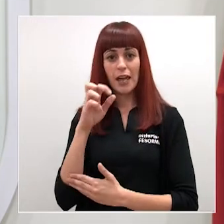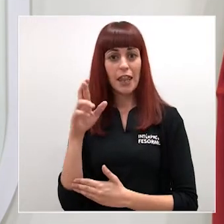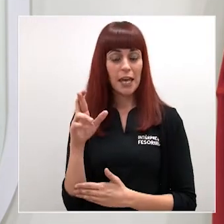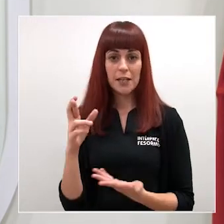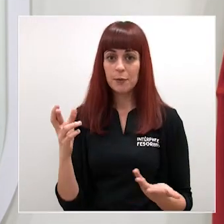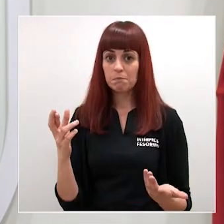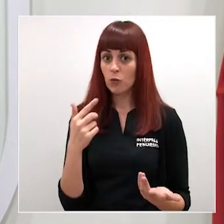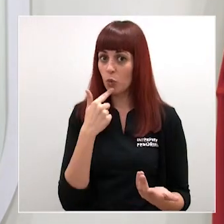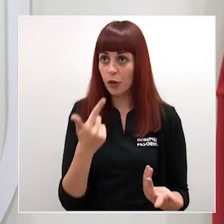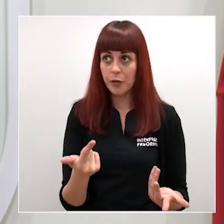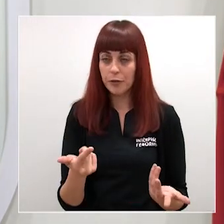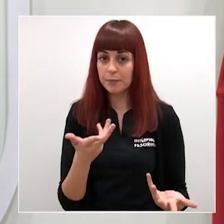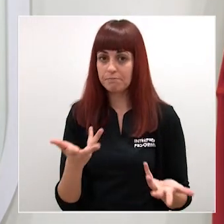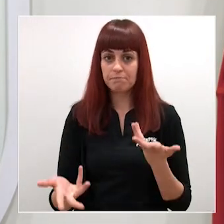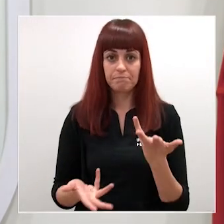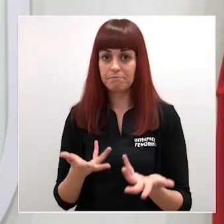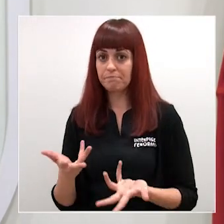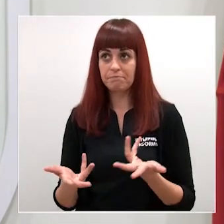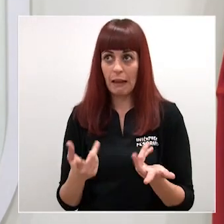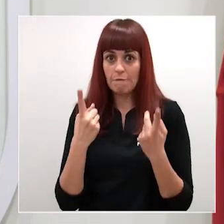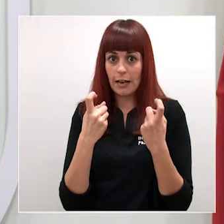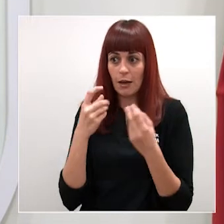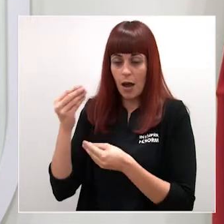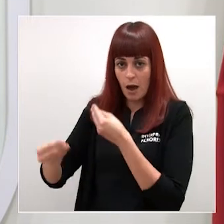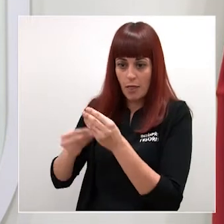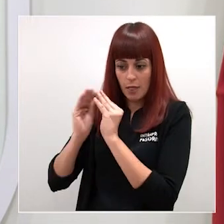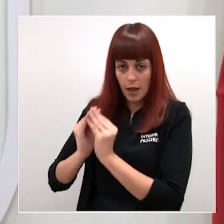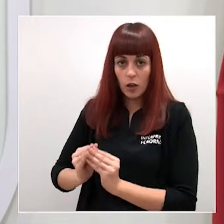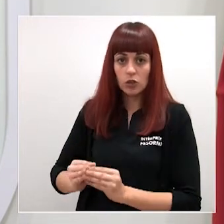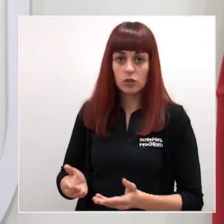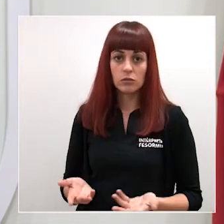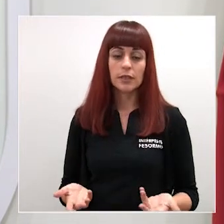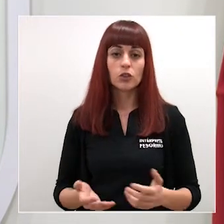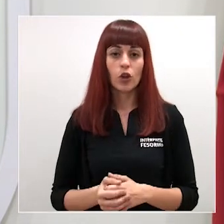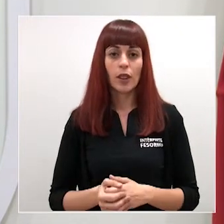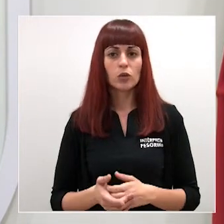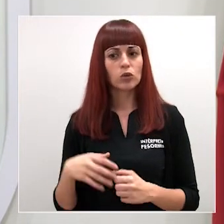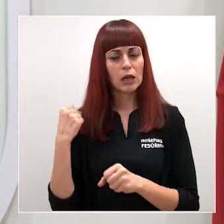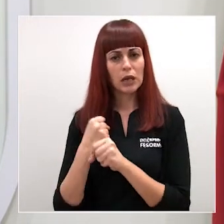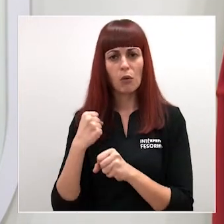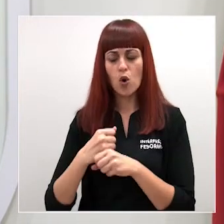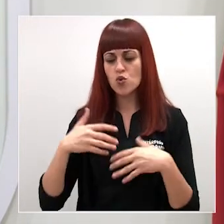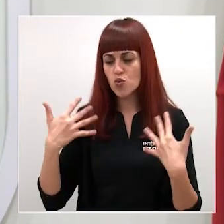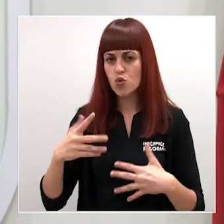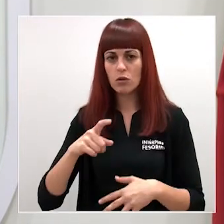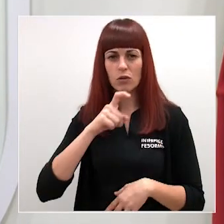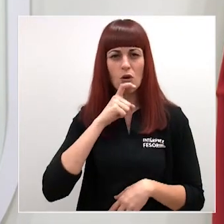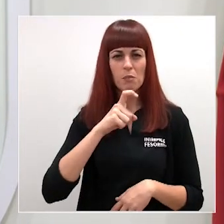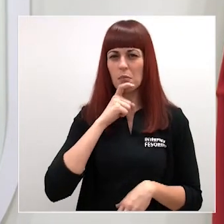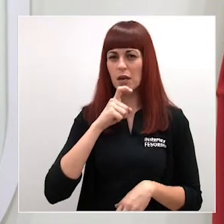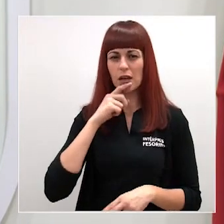no como digo pues estaban quedaban por ejecutar y por tanto pues ha sido una labor tediosa complicada finalmente